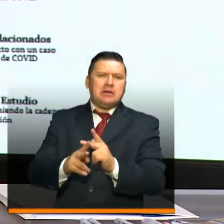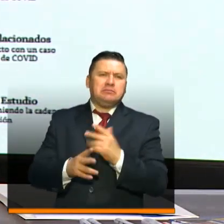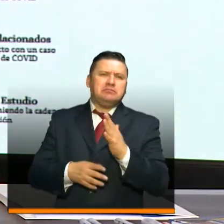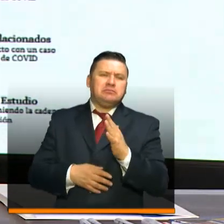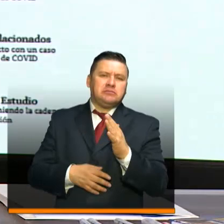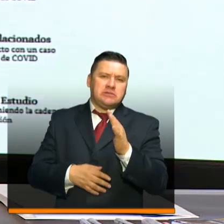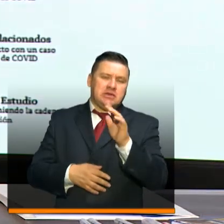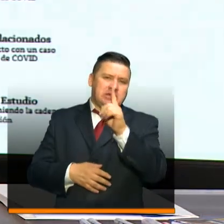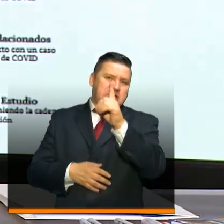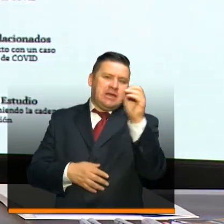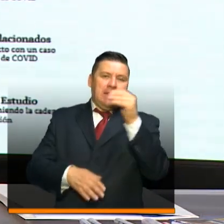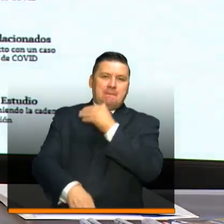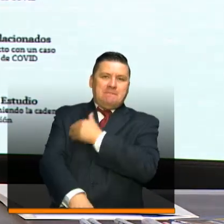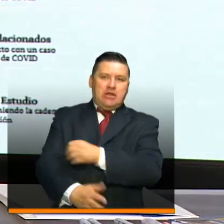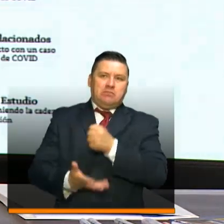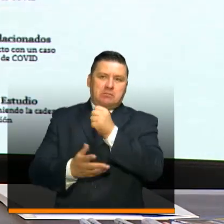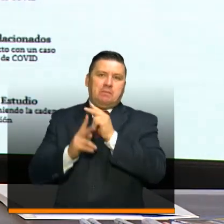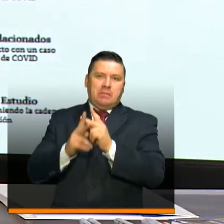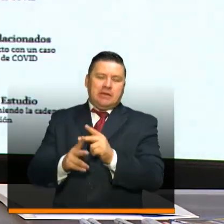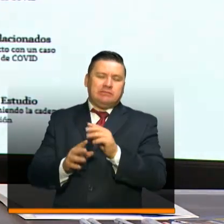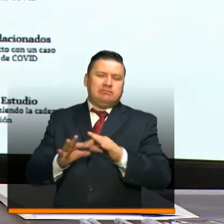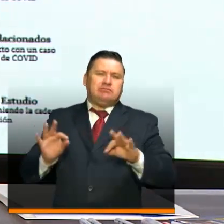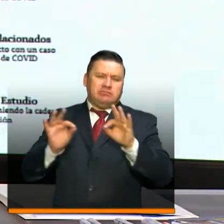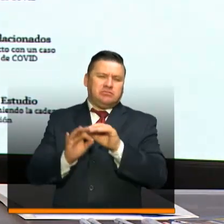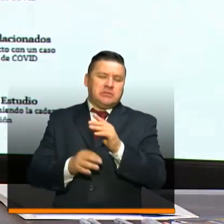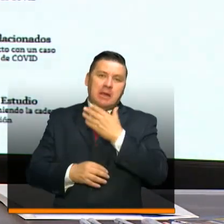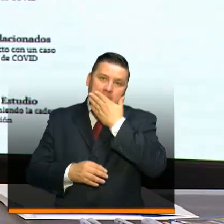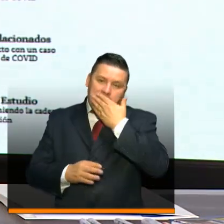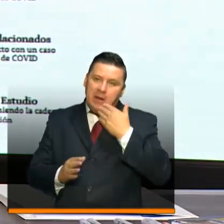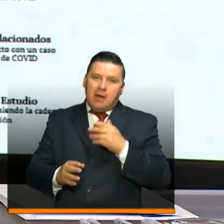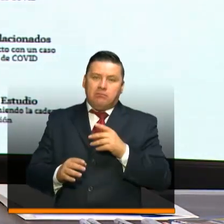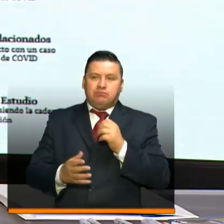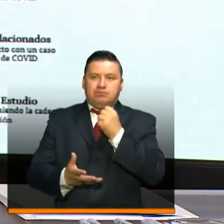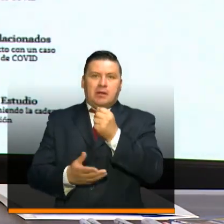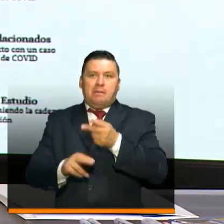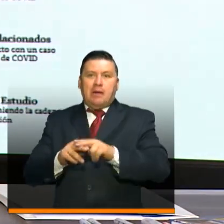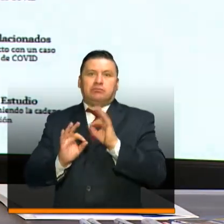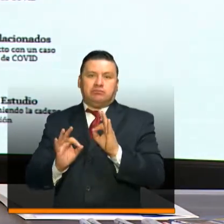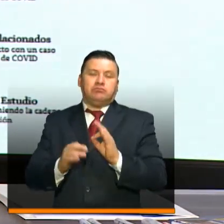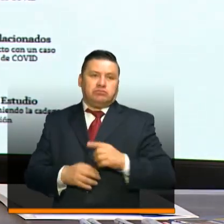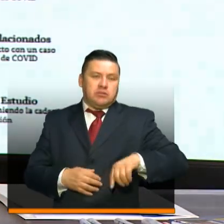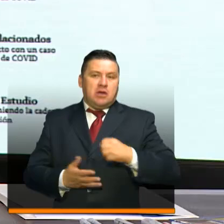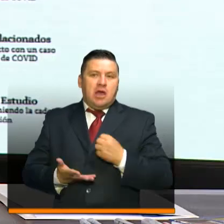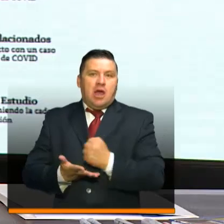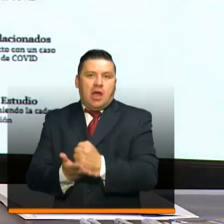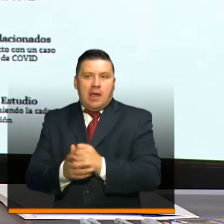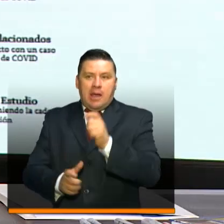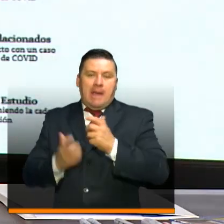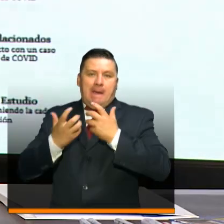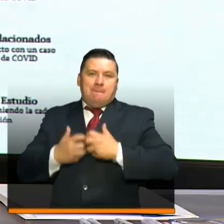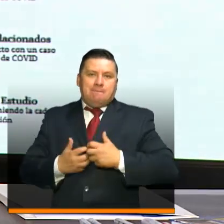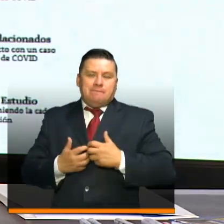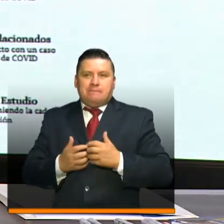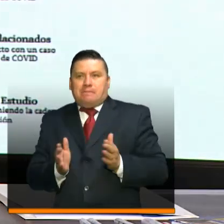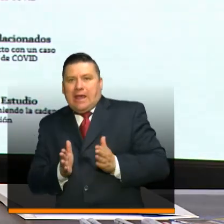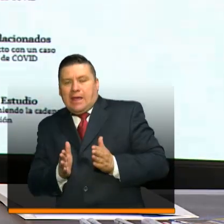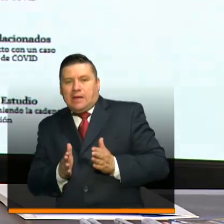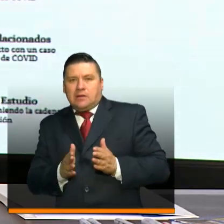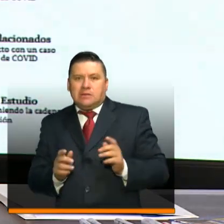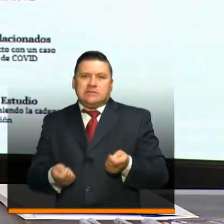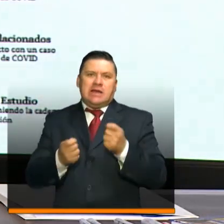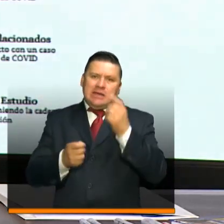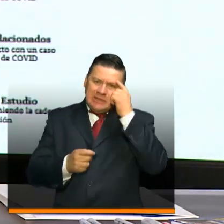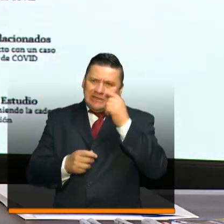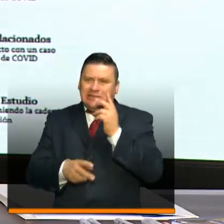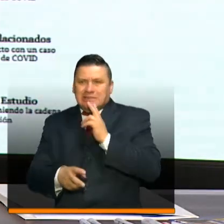que pueden llegar hasta 100 millones de pesos, esencialmente con un mejor plazo y una mejor tasa que pueden ayudarle a muchas empresas pequeñas salir